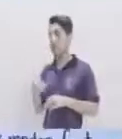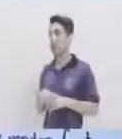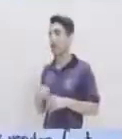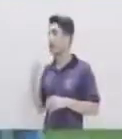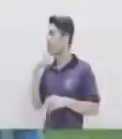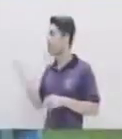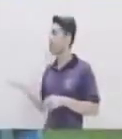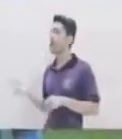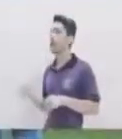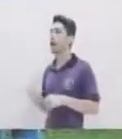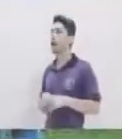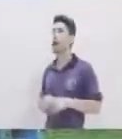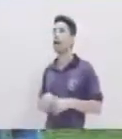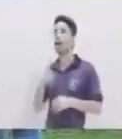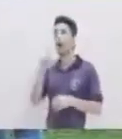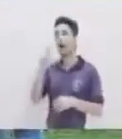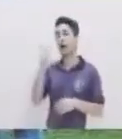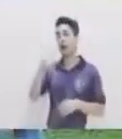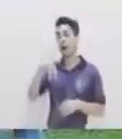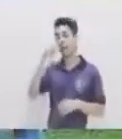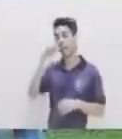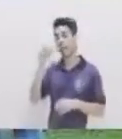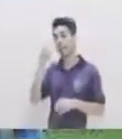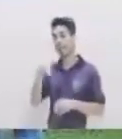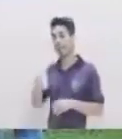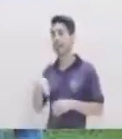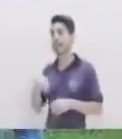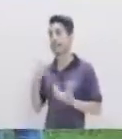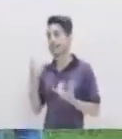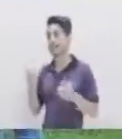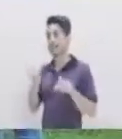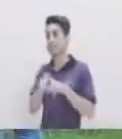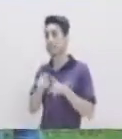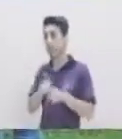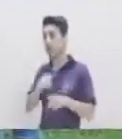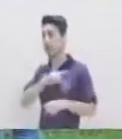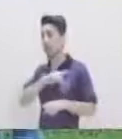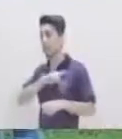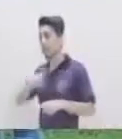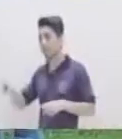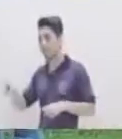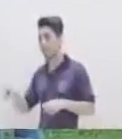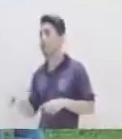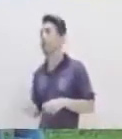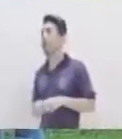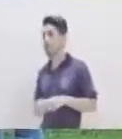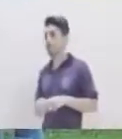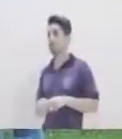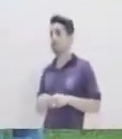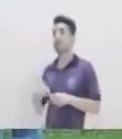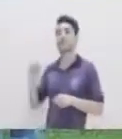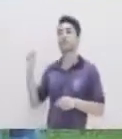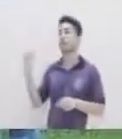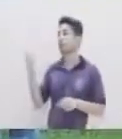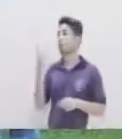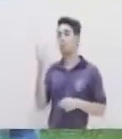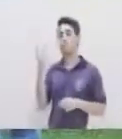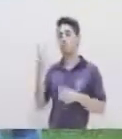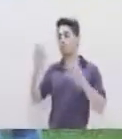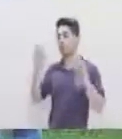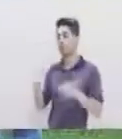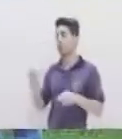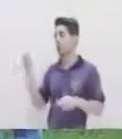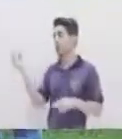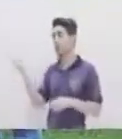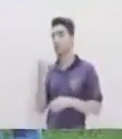orden a ellos? Pues canten Pero ya estás usando la segunda persona plural Entonces este únicamente